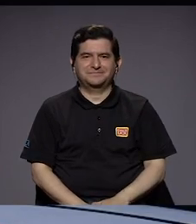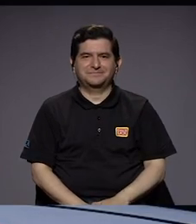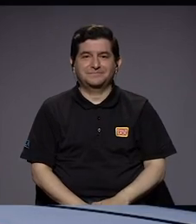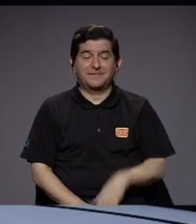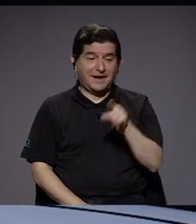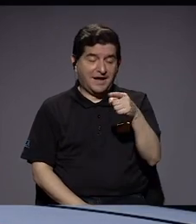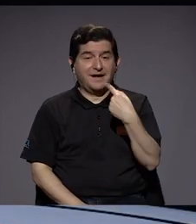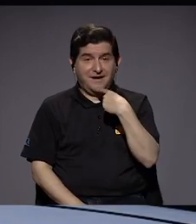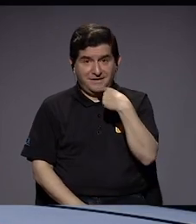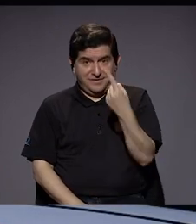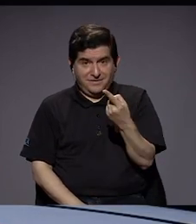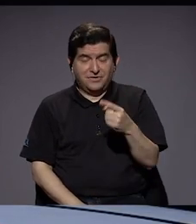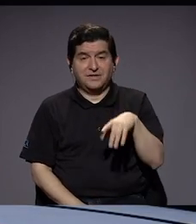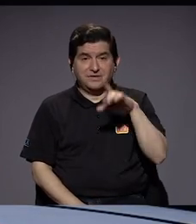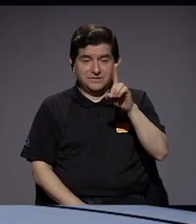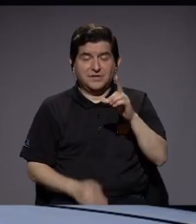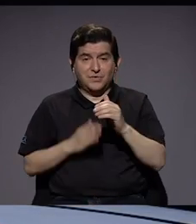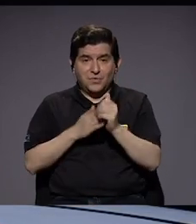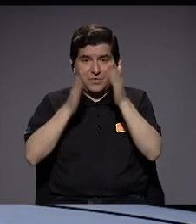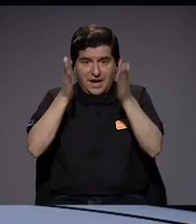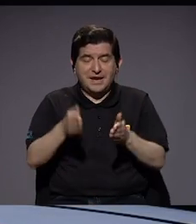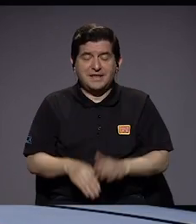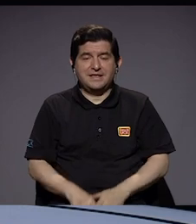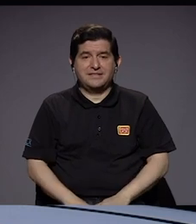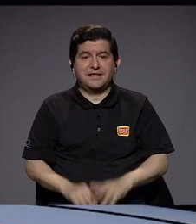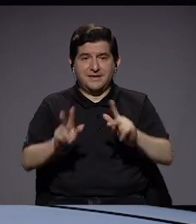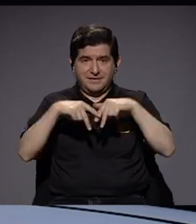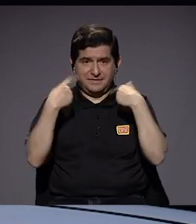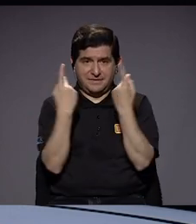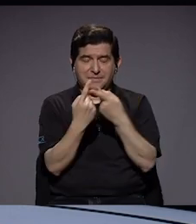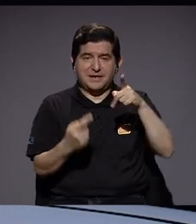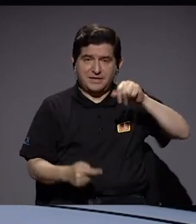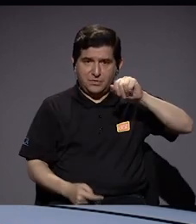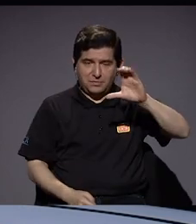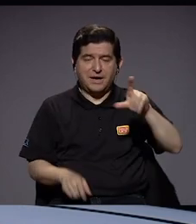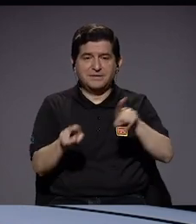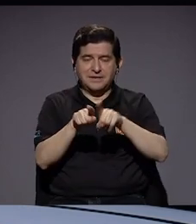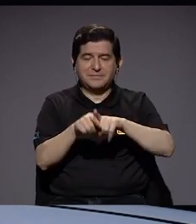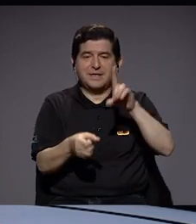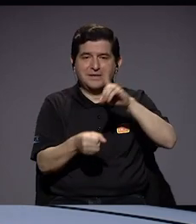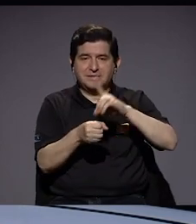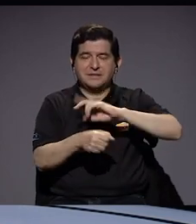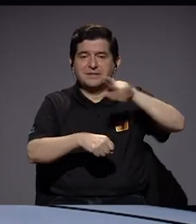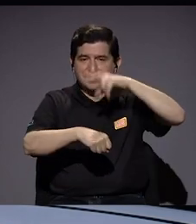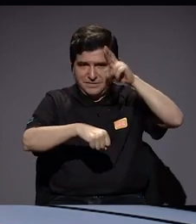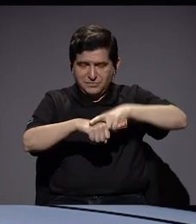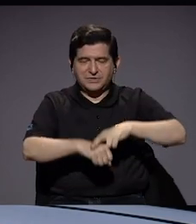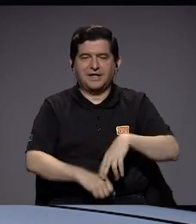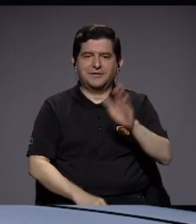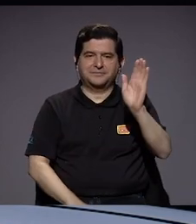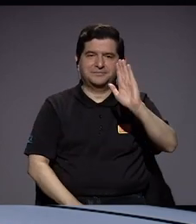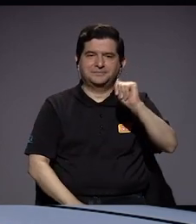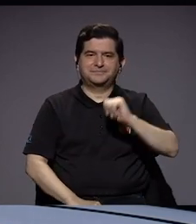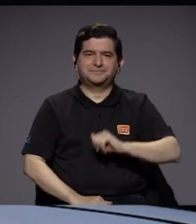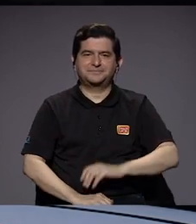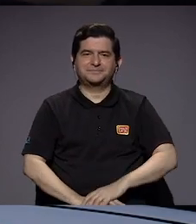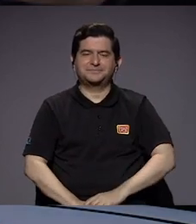ahí están las palabras de una de las líderes del Partido de Acción Ciudadana y que también es diputada de la República. Hasta luego.